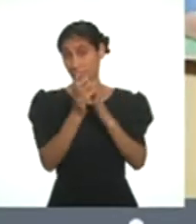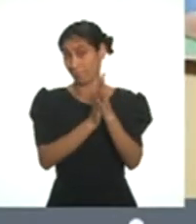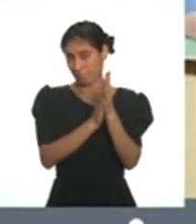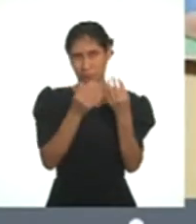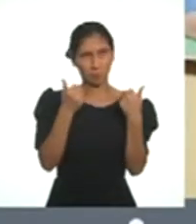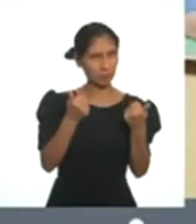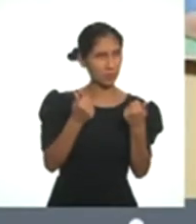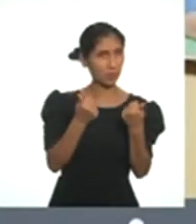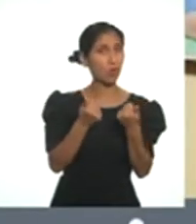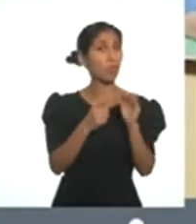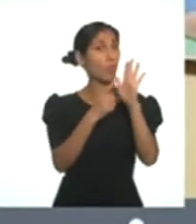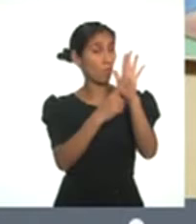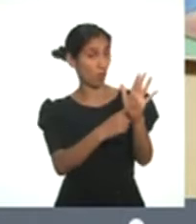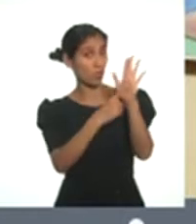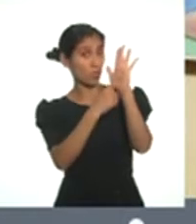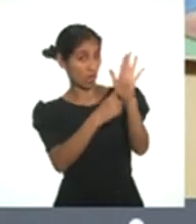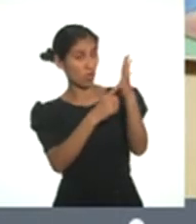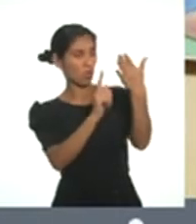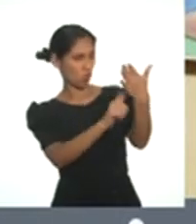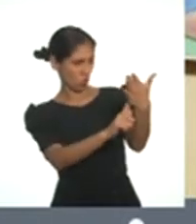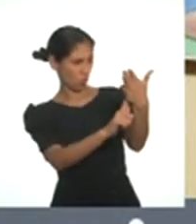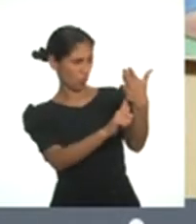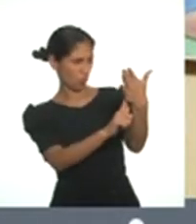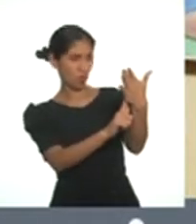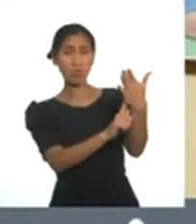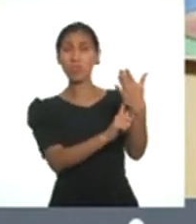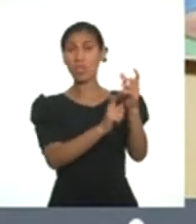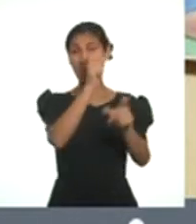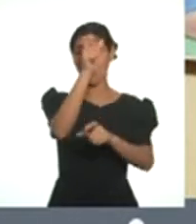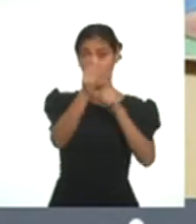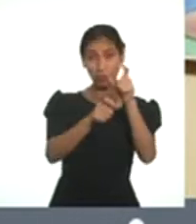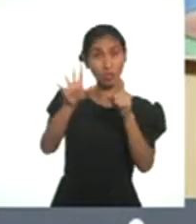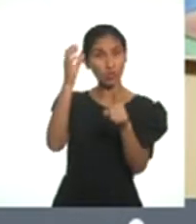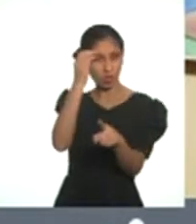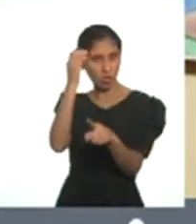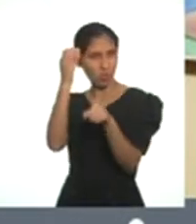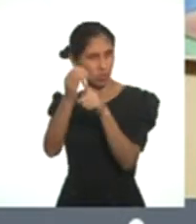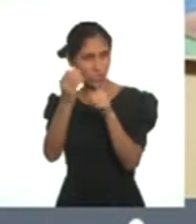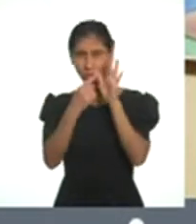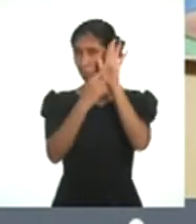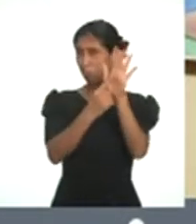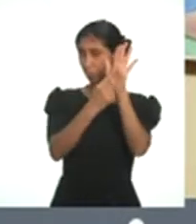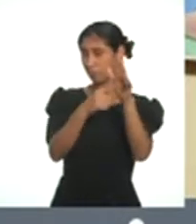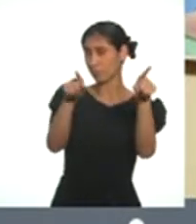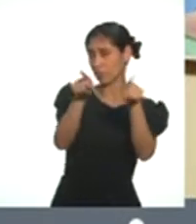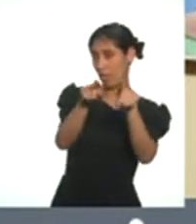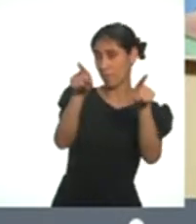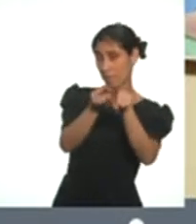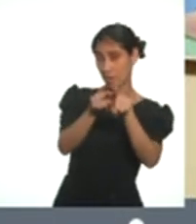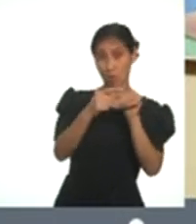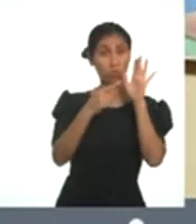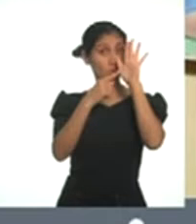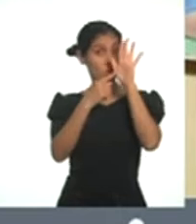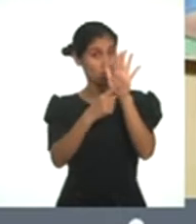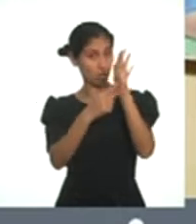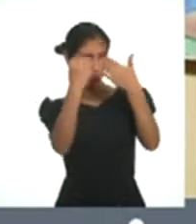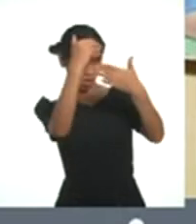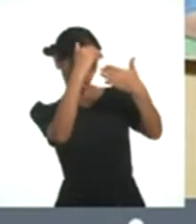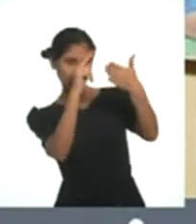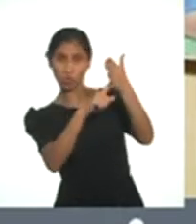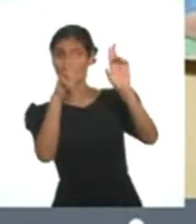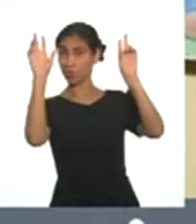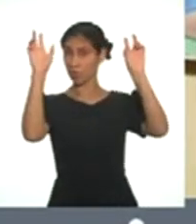didáctico, mostrando los puntos de vista de otras personas, asimismo con información veraz y precisa